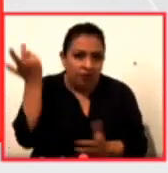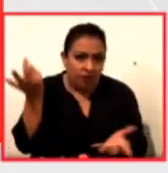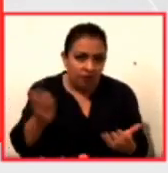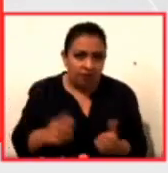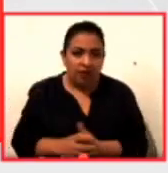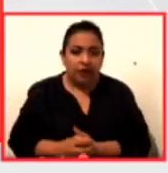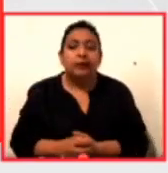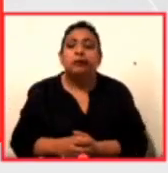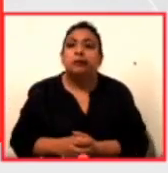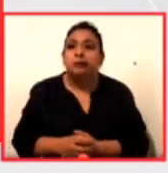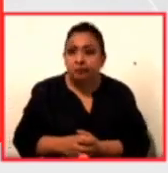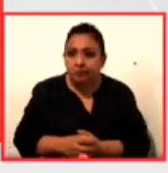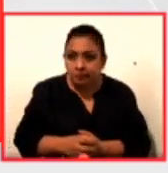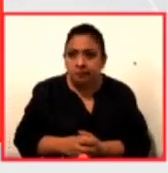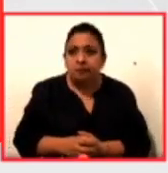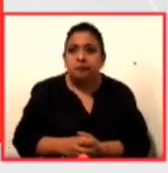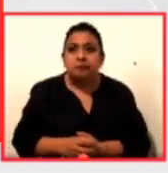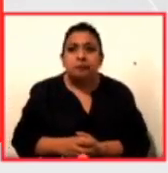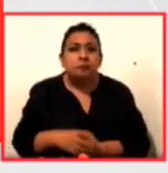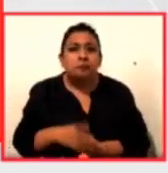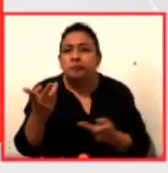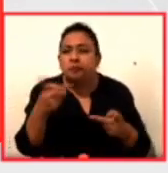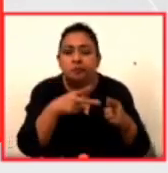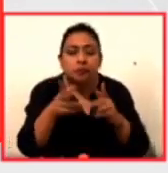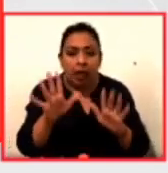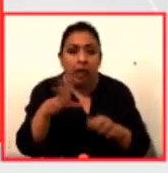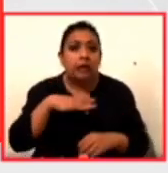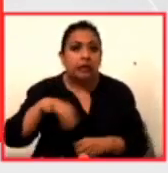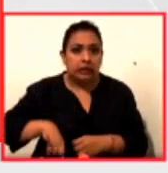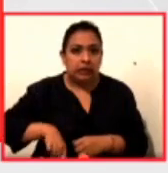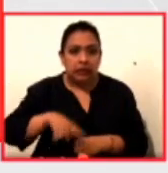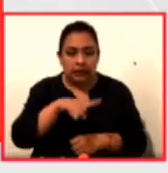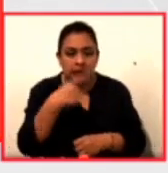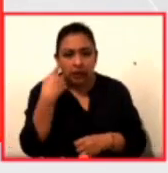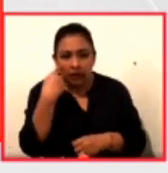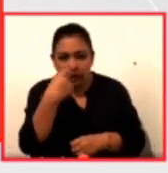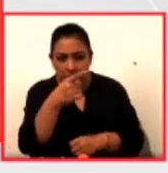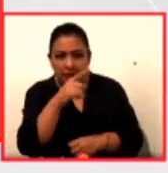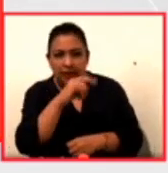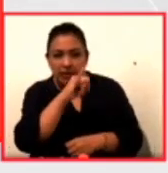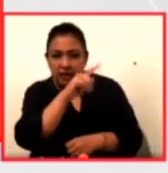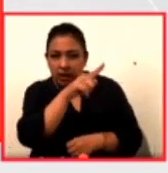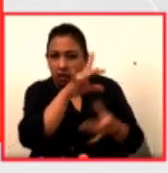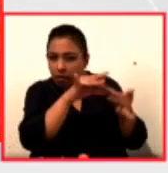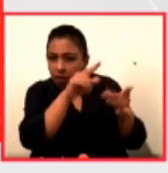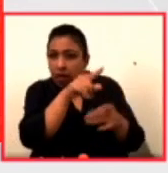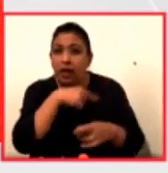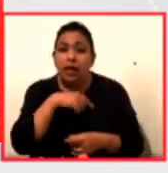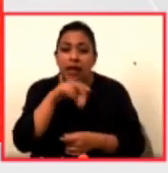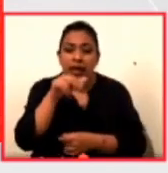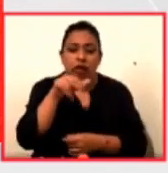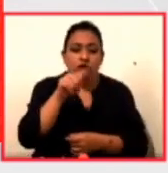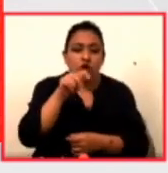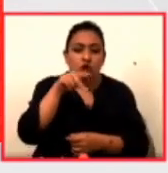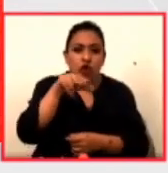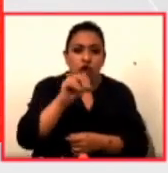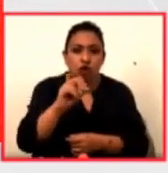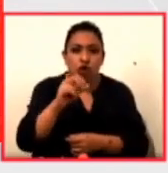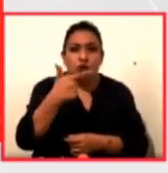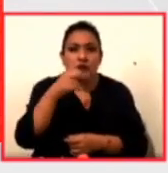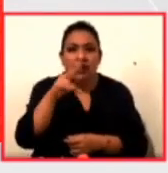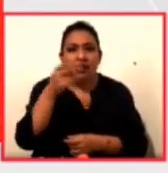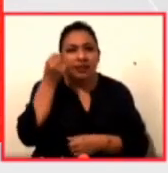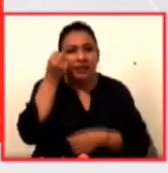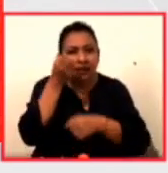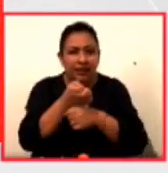así es hay una cosa hay una cosa interesante Liana cuando te escucho porque Antonio Gutiérrez Antonio Gutiérrez quien es el secretario general de las